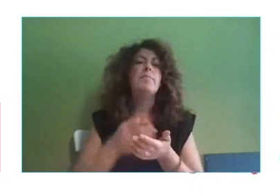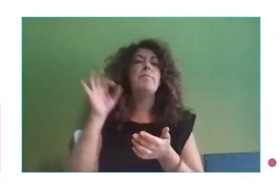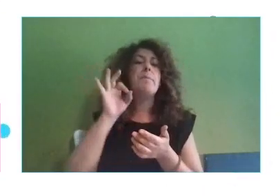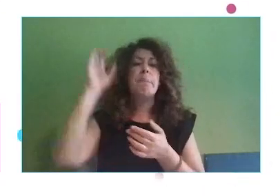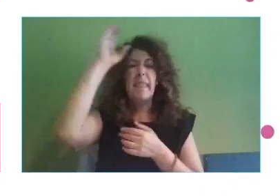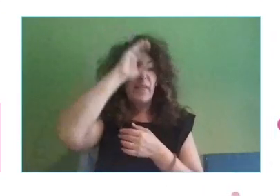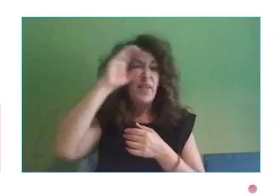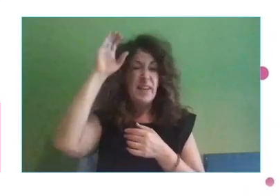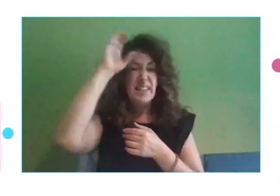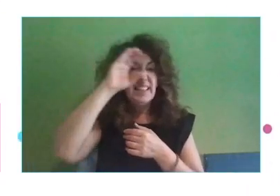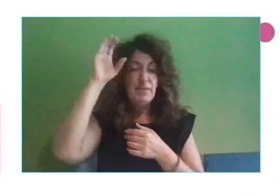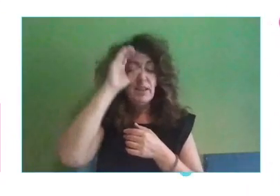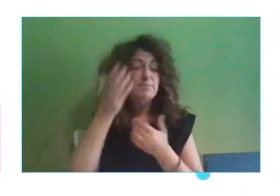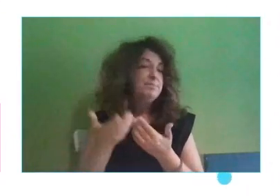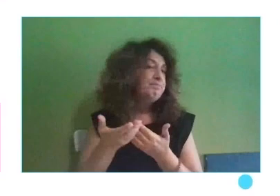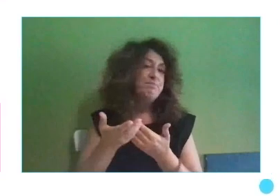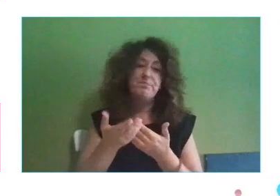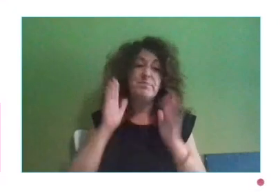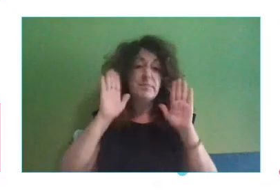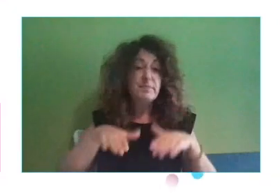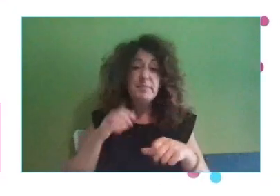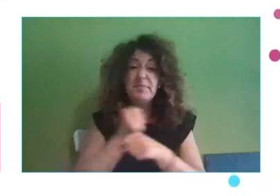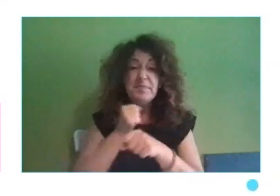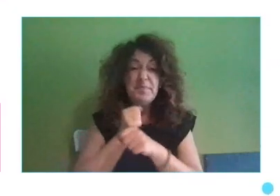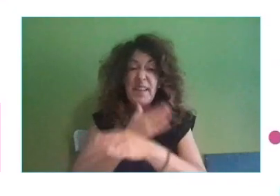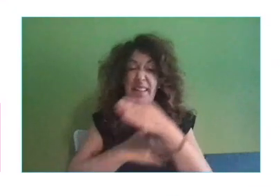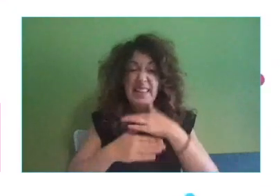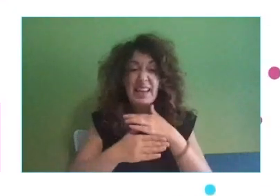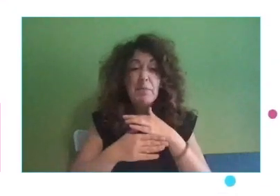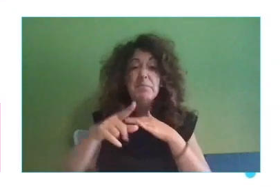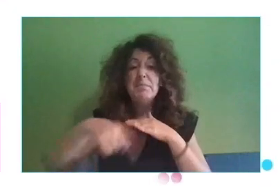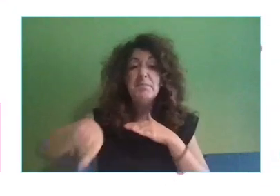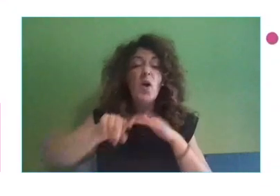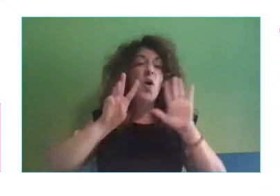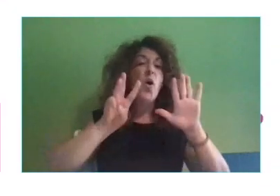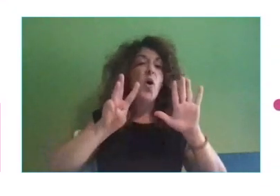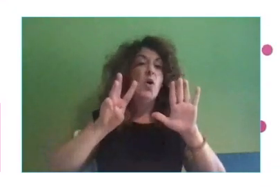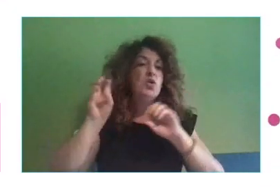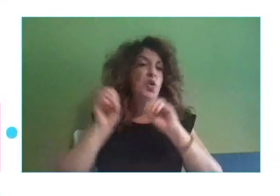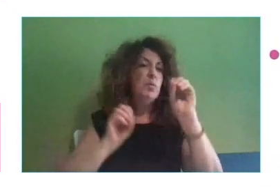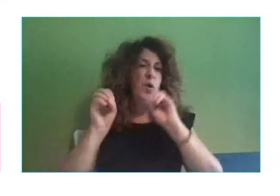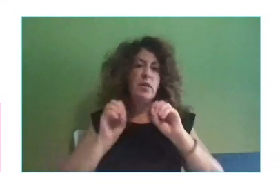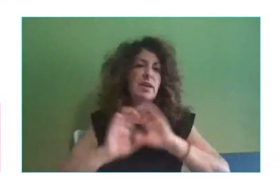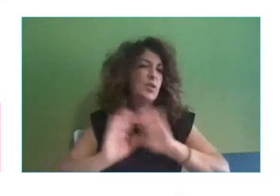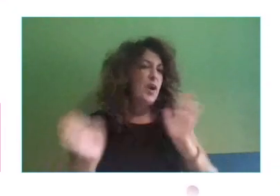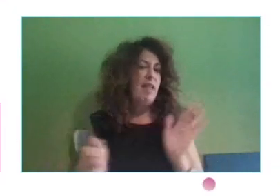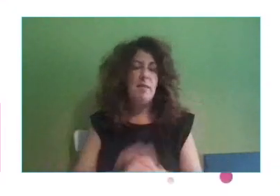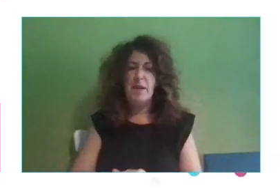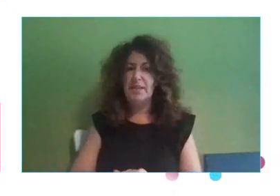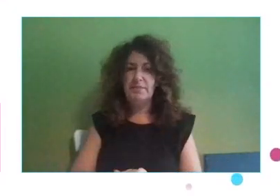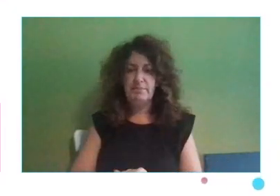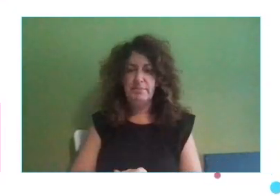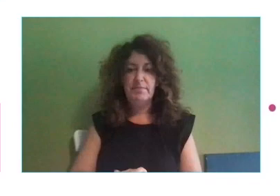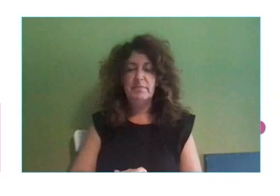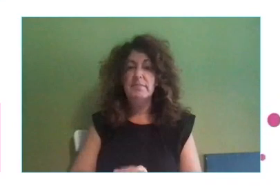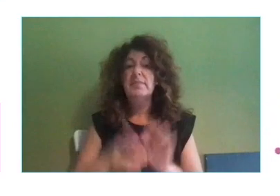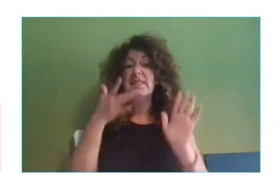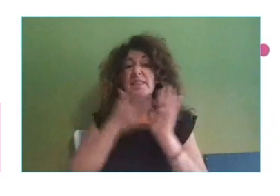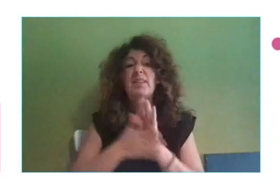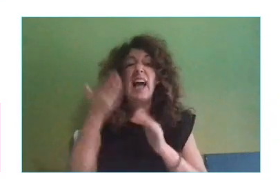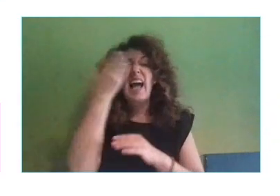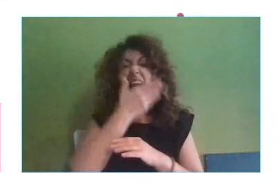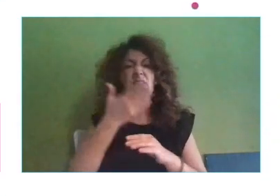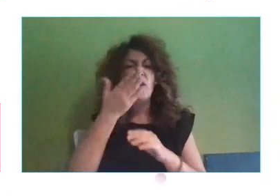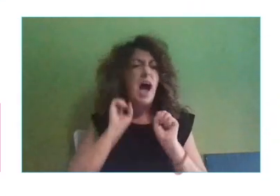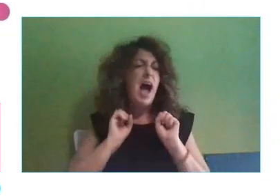ejemplo, solo suponen un 8% en el caso de las personas con discapacidad. Hay mucho abandono escolar temprano, también